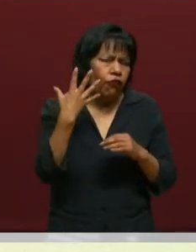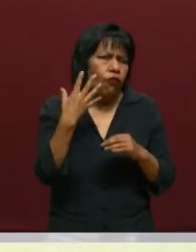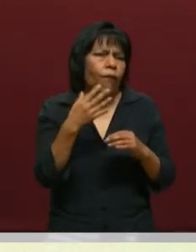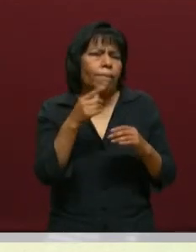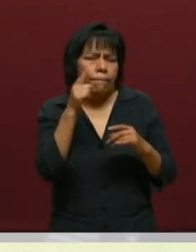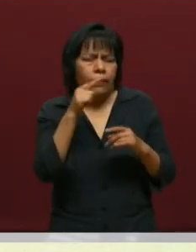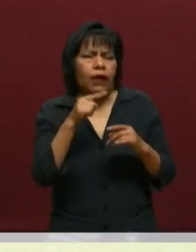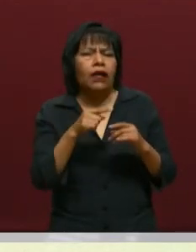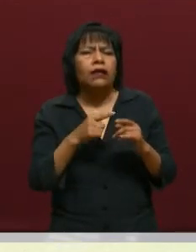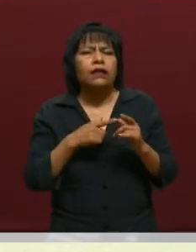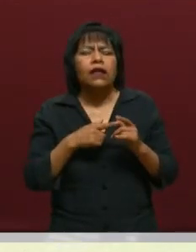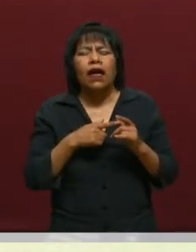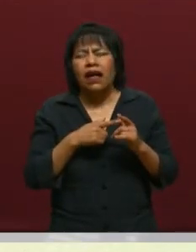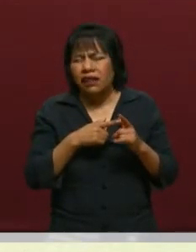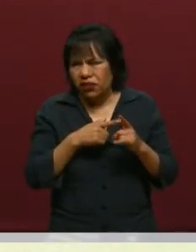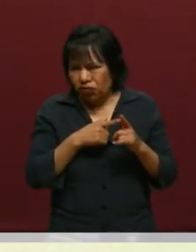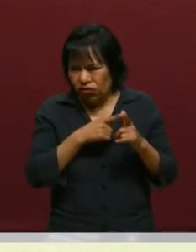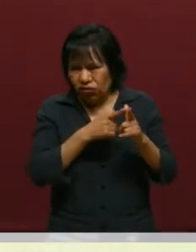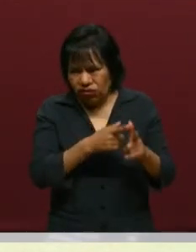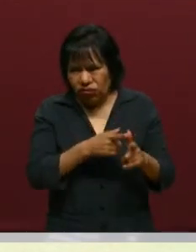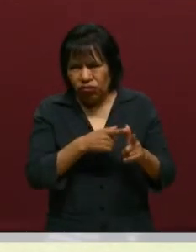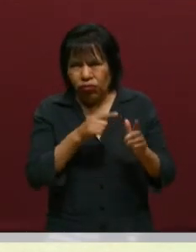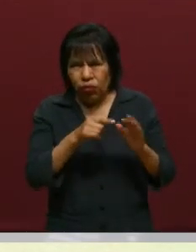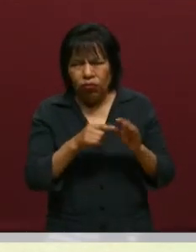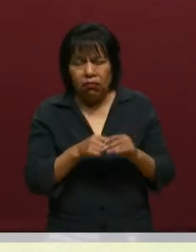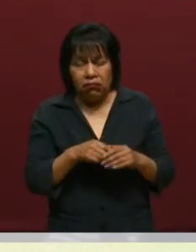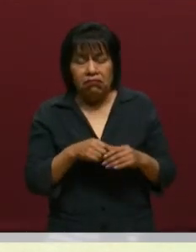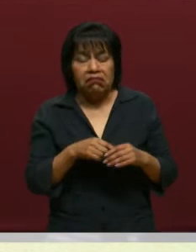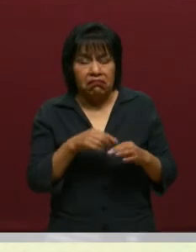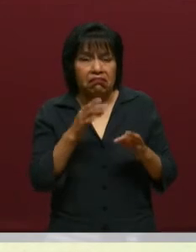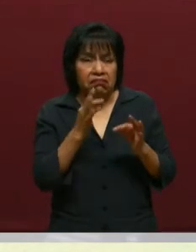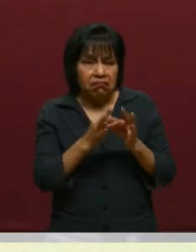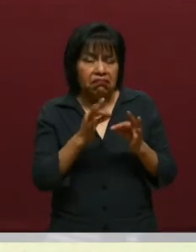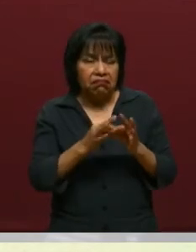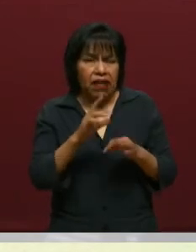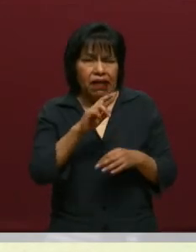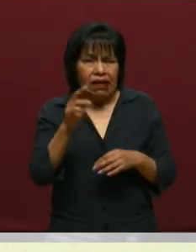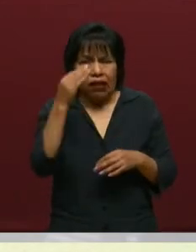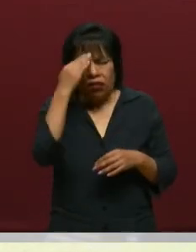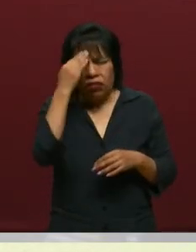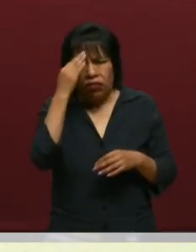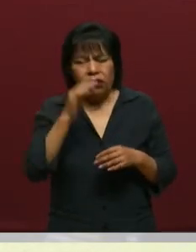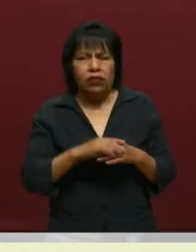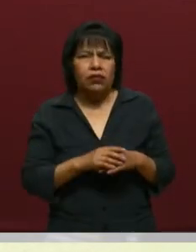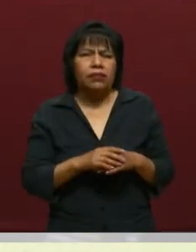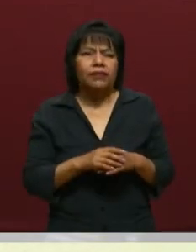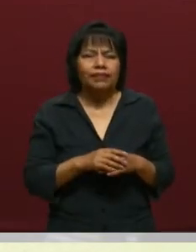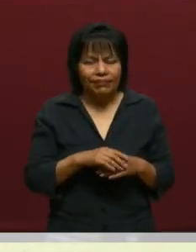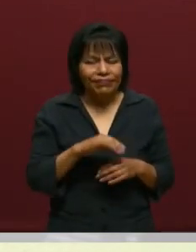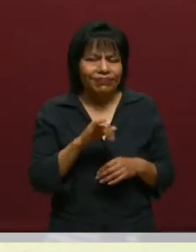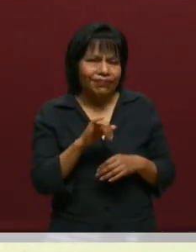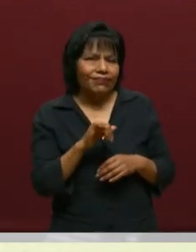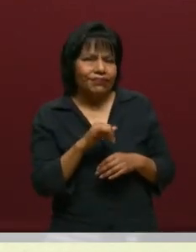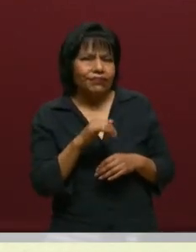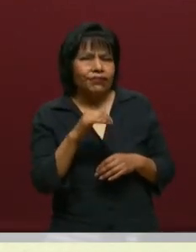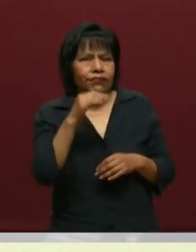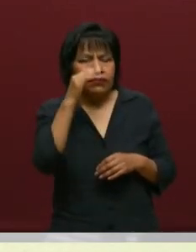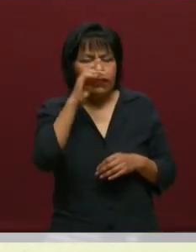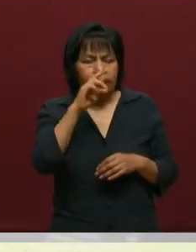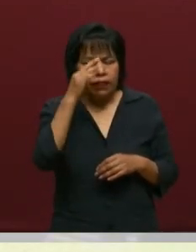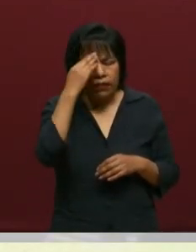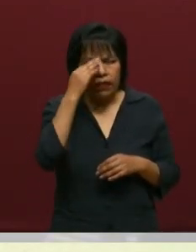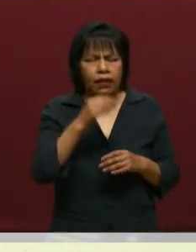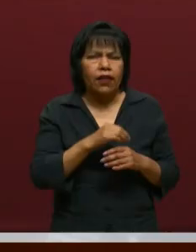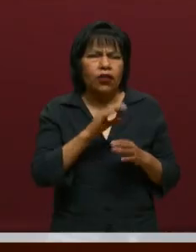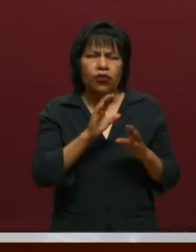seguir contando con esta distinción, con este reconocimiento, ¿no es así? Sí, así es. Y a través de los cuerpos